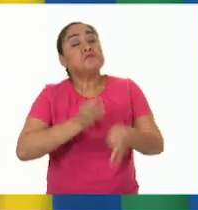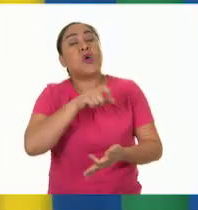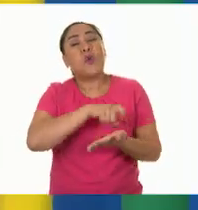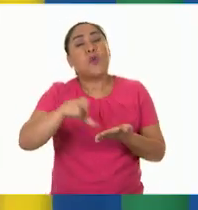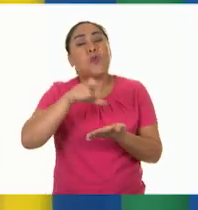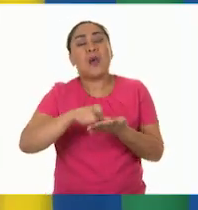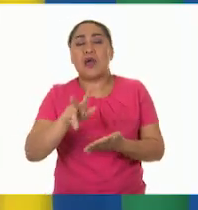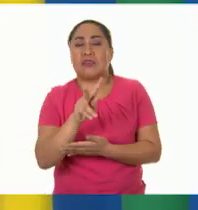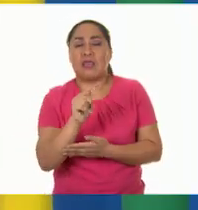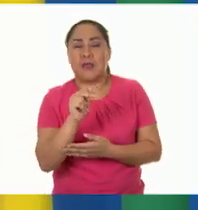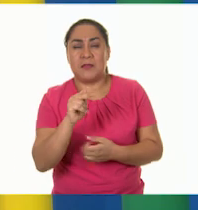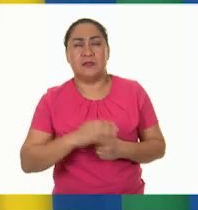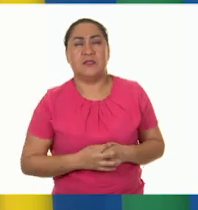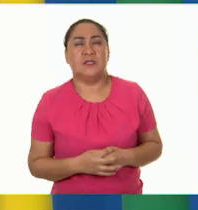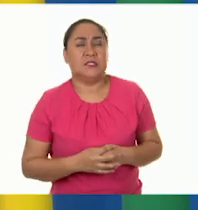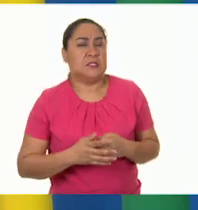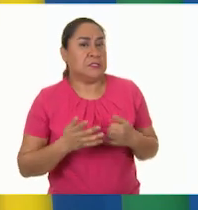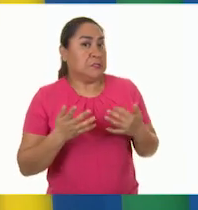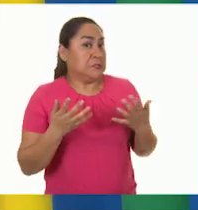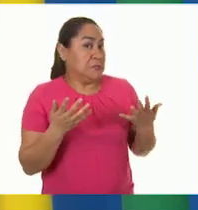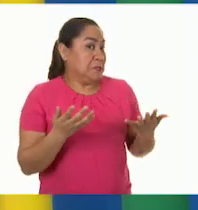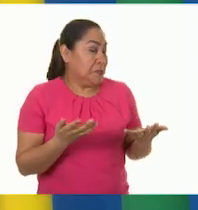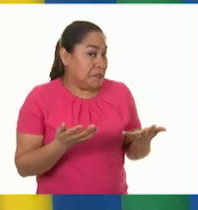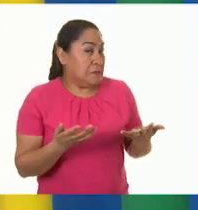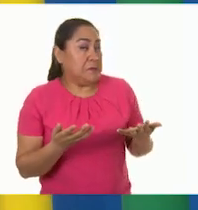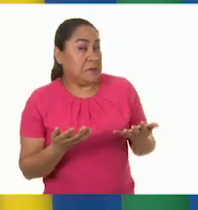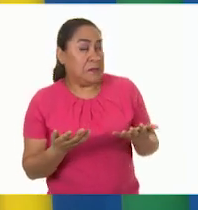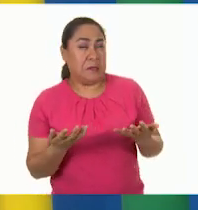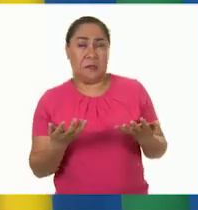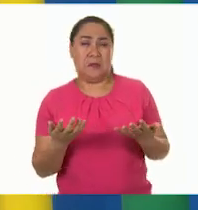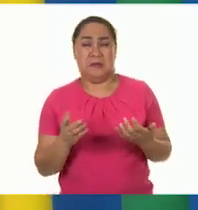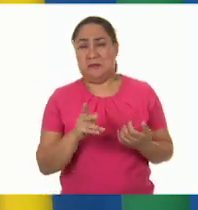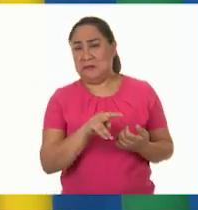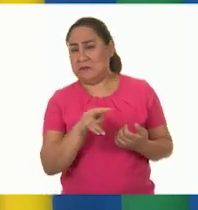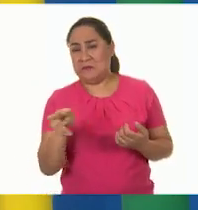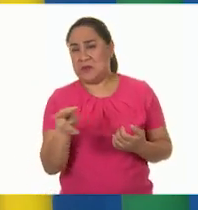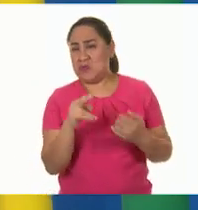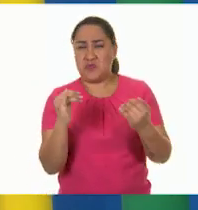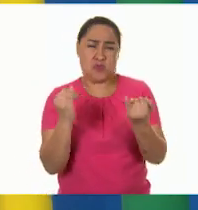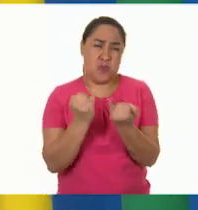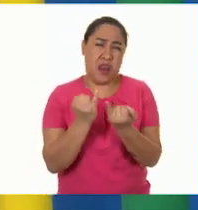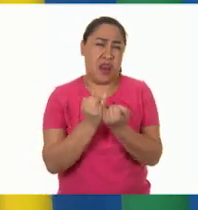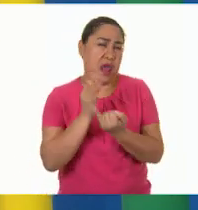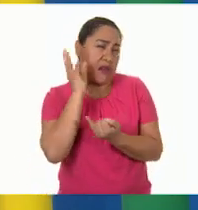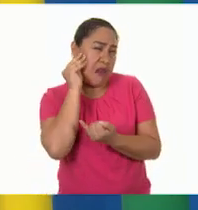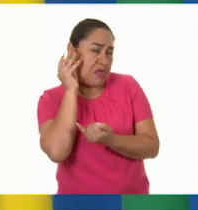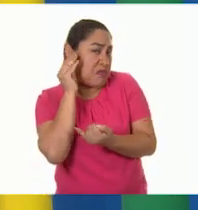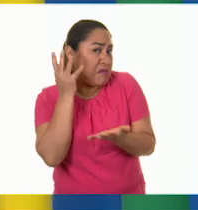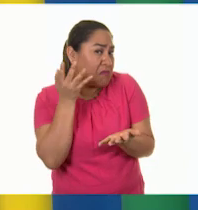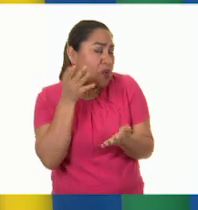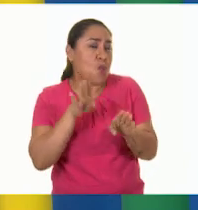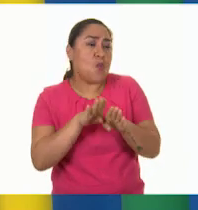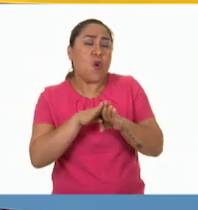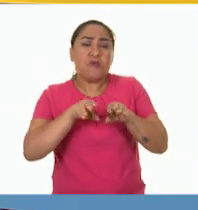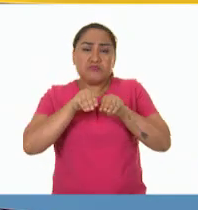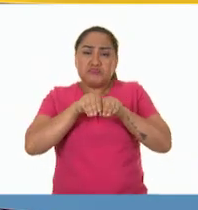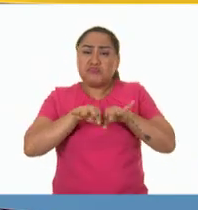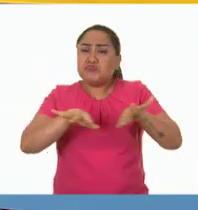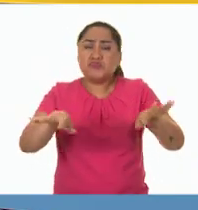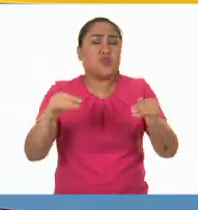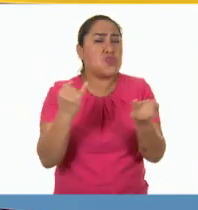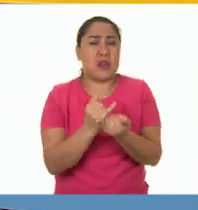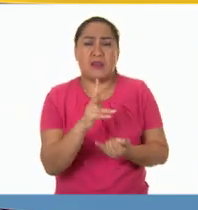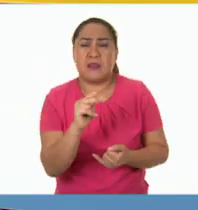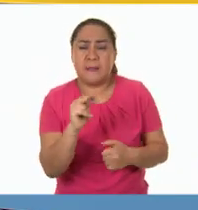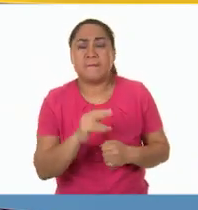Bueno, pero tampoco era tan diferente de la radio, ¿sí? A fin de cuentas también era un medio masivo. Pues